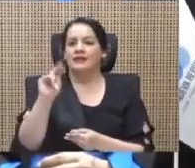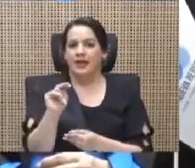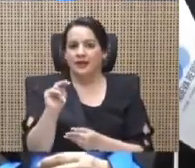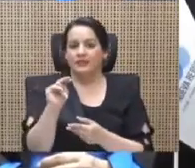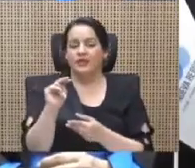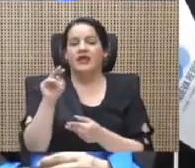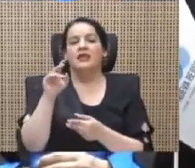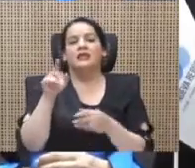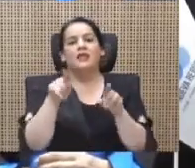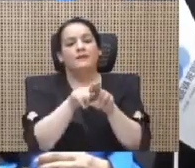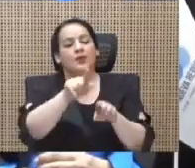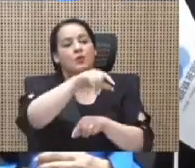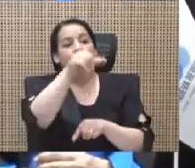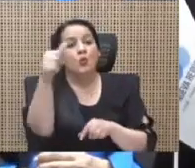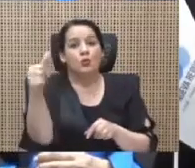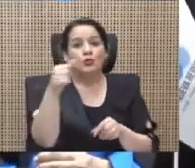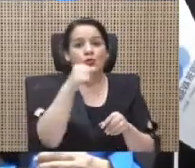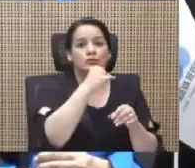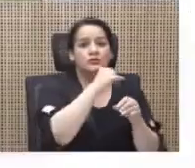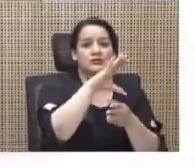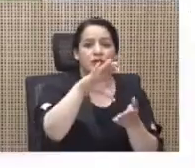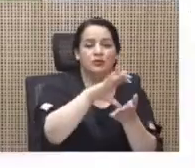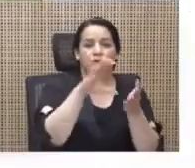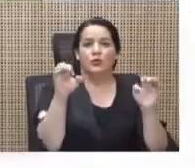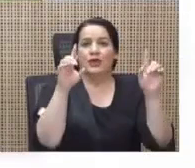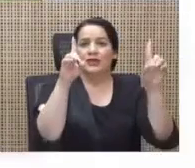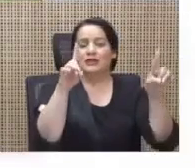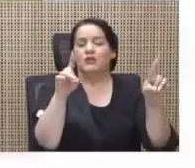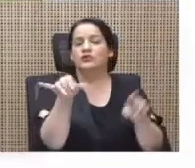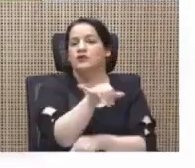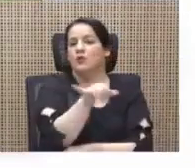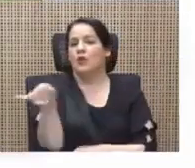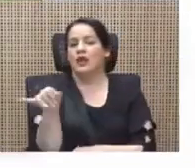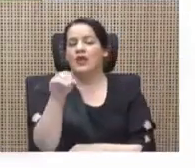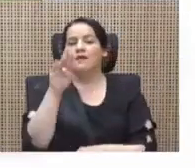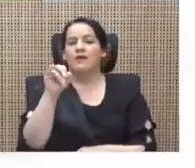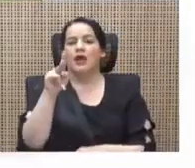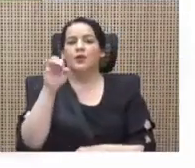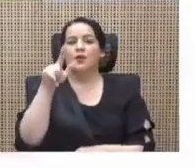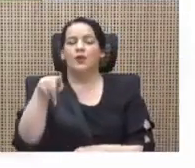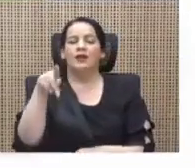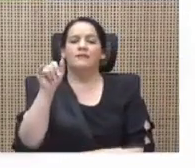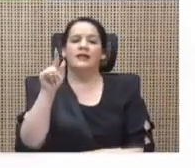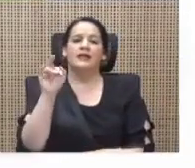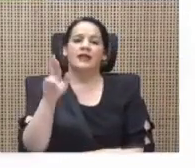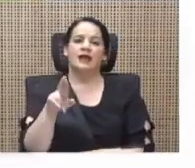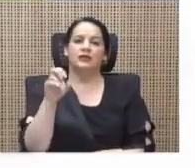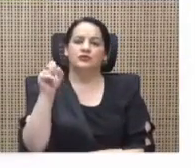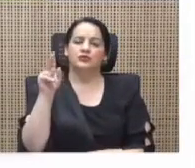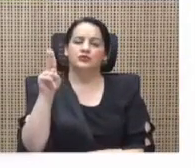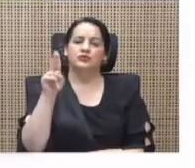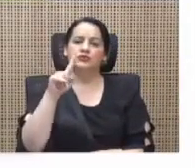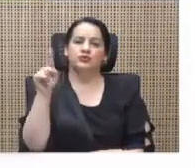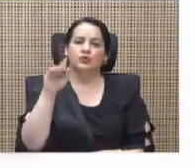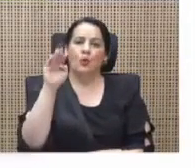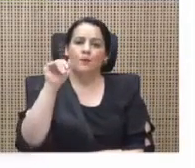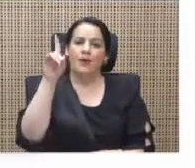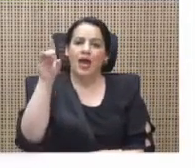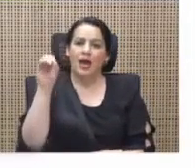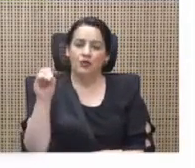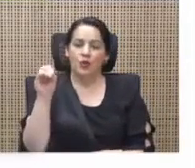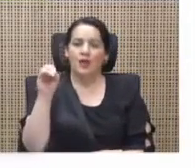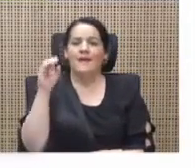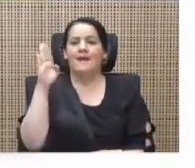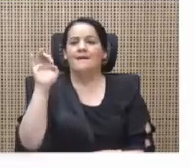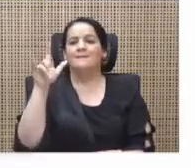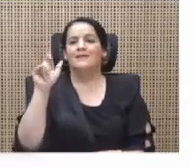educativos estarían en una situación similar, por ejemplo, la escuela Manuel Pilar Zumbado en Belén. Más grave aún, a